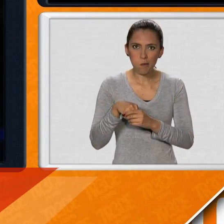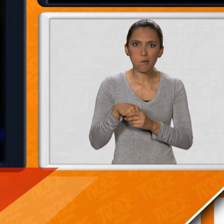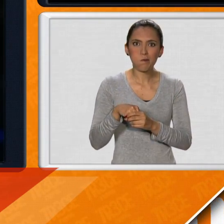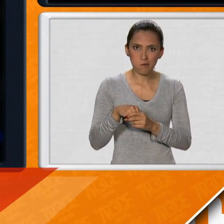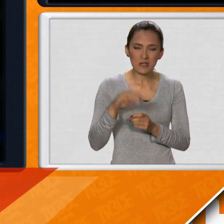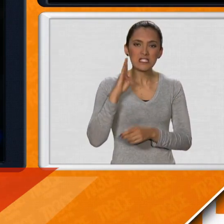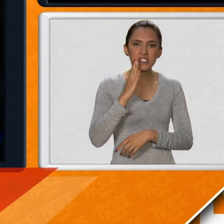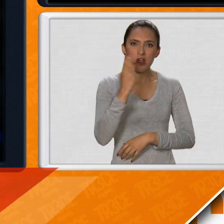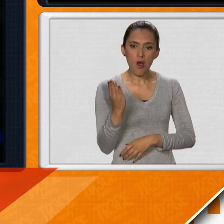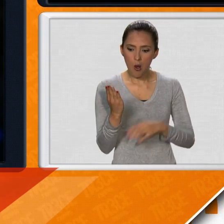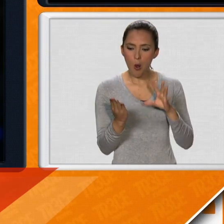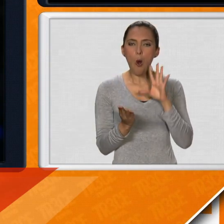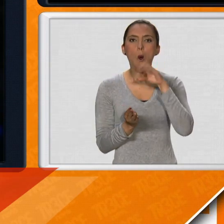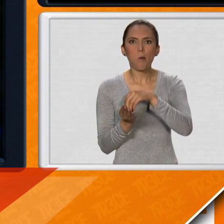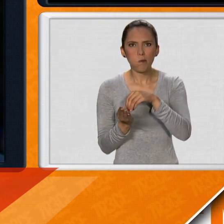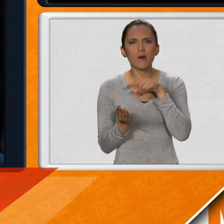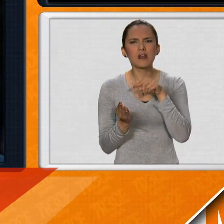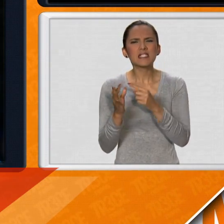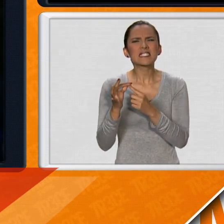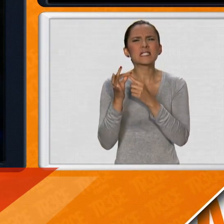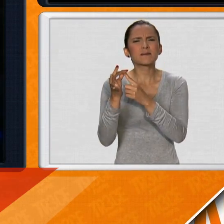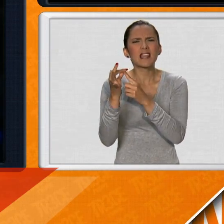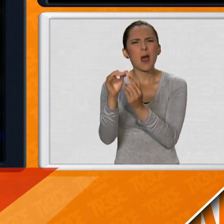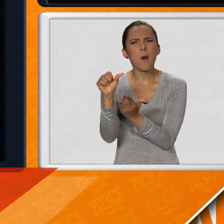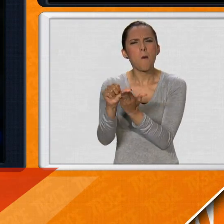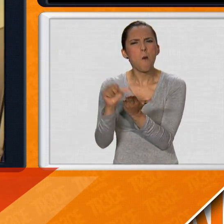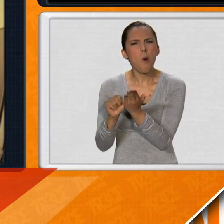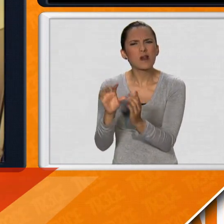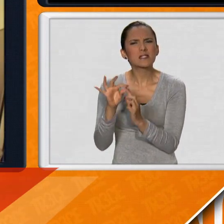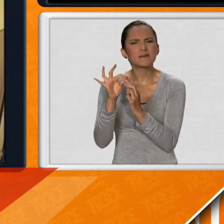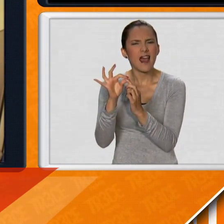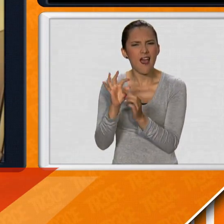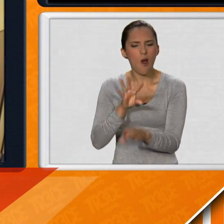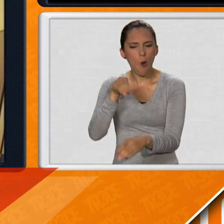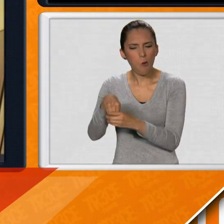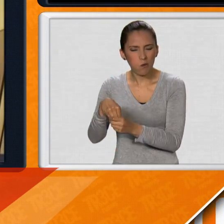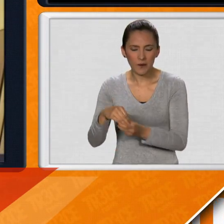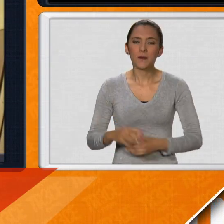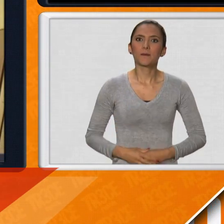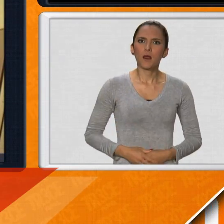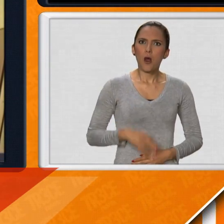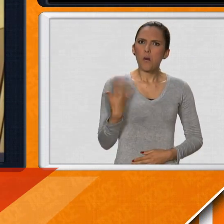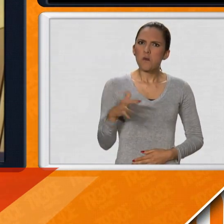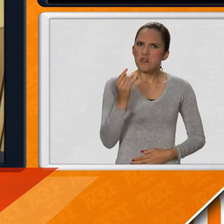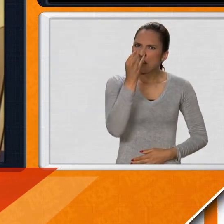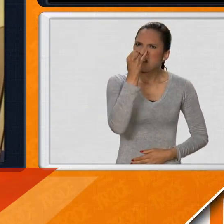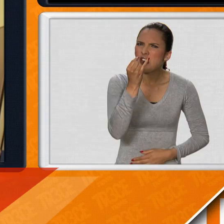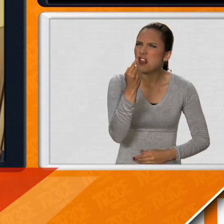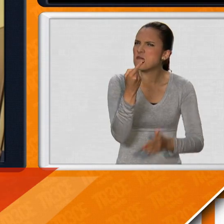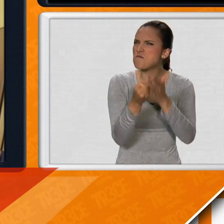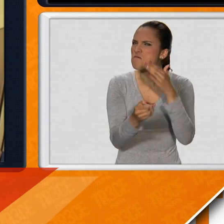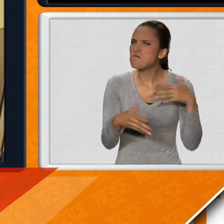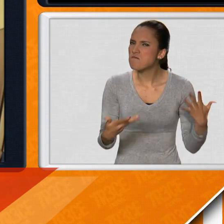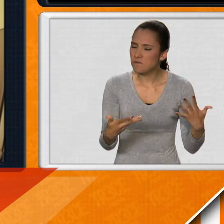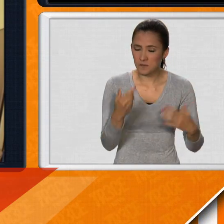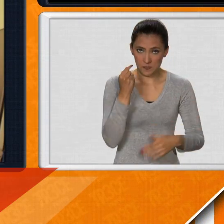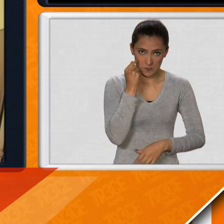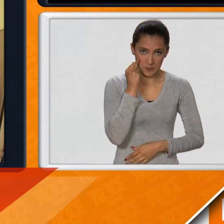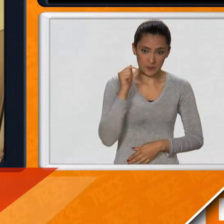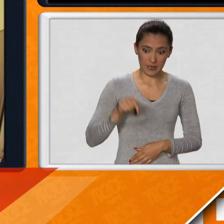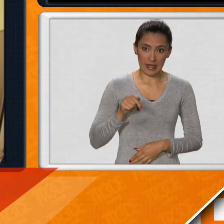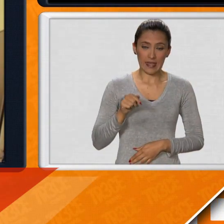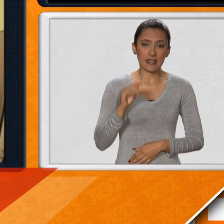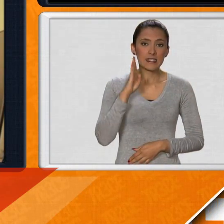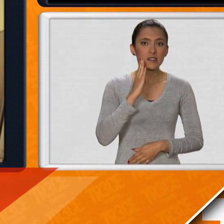del equipo, con una enorme cantidad de software especializado para disfrutar realidad virtual. ¿Qué tiene de interesante y impactante este equipo? Es un equipo